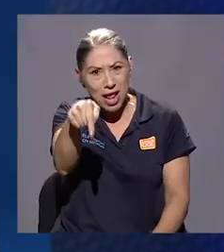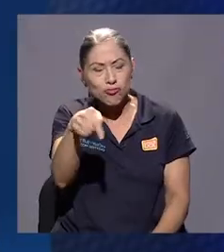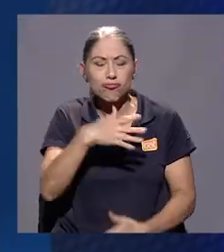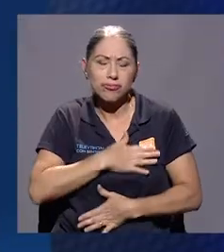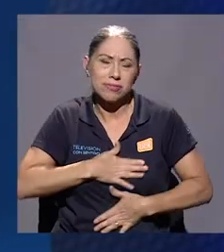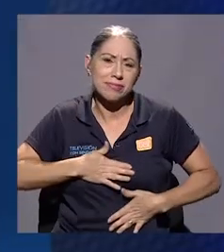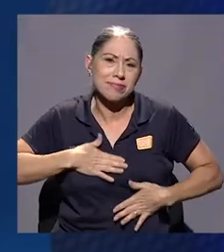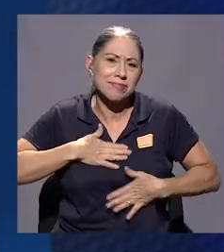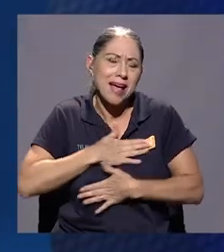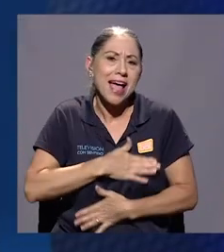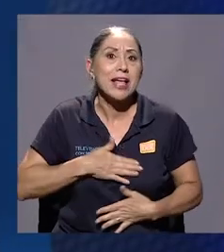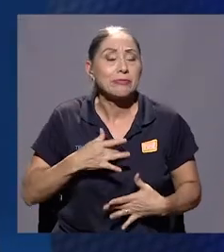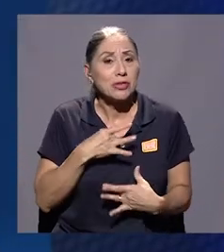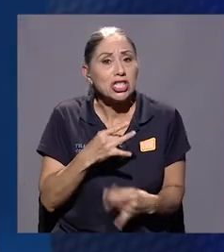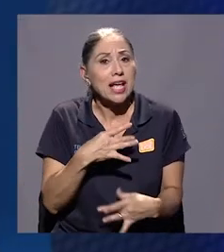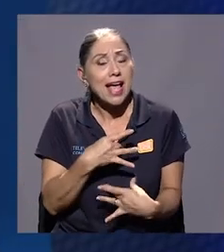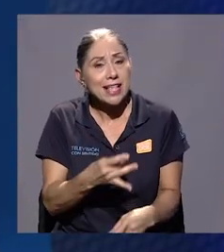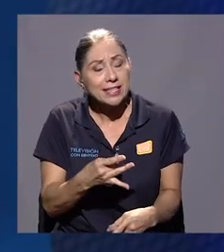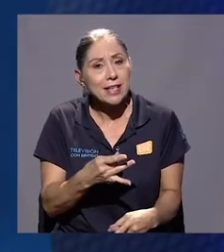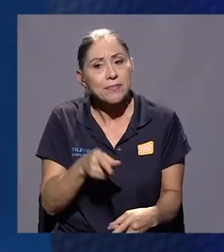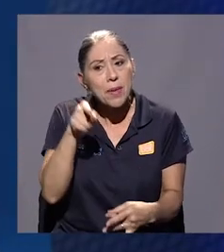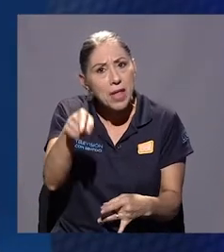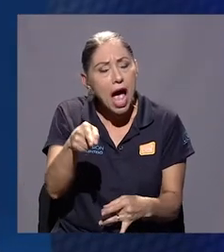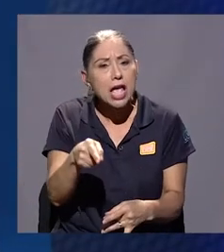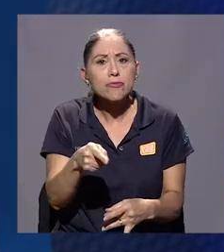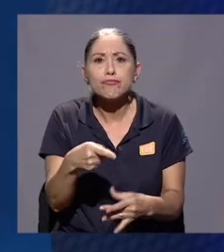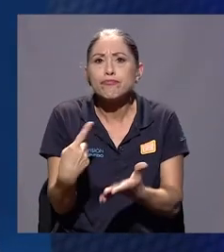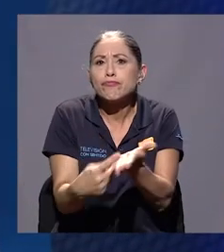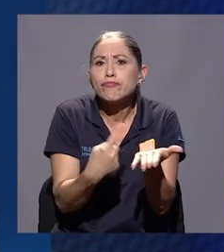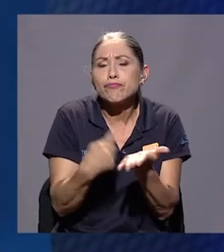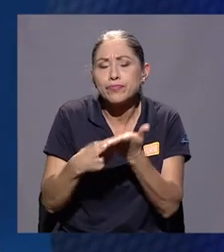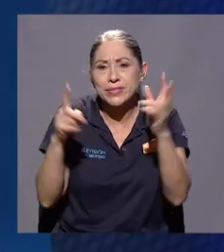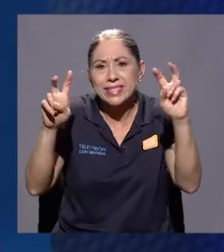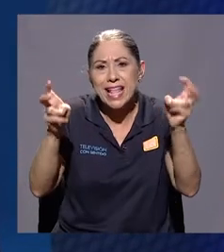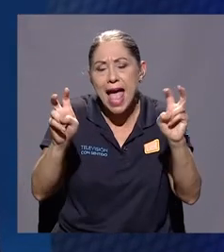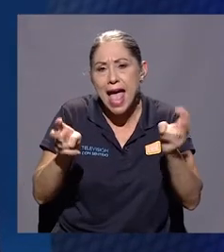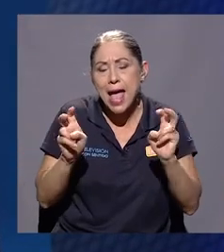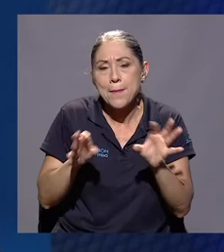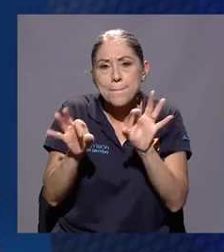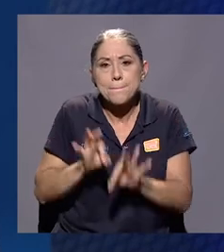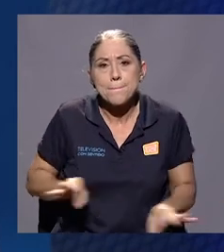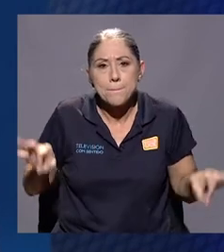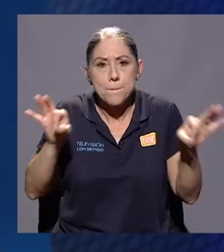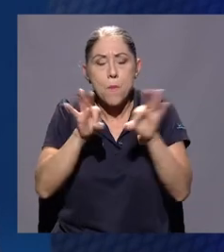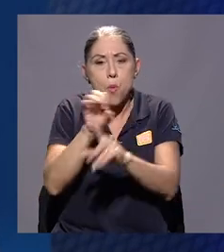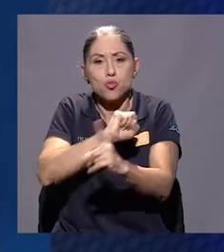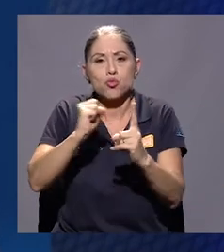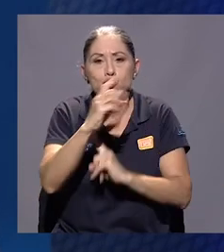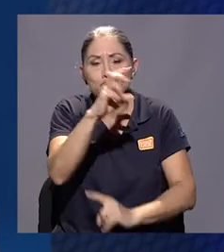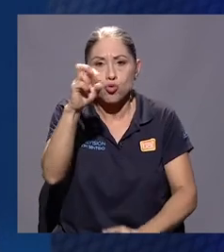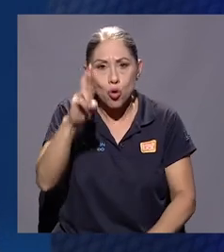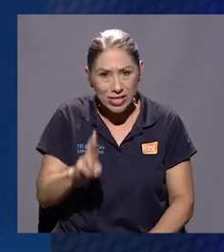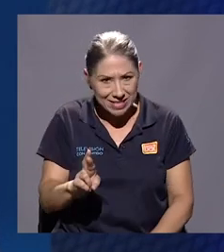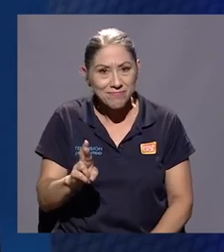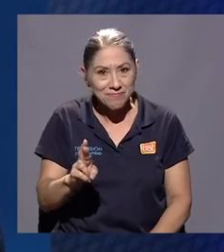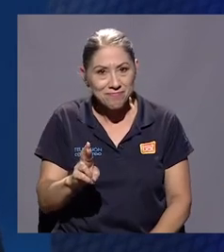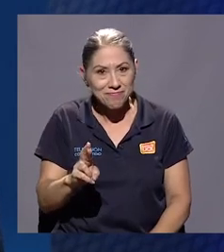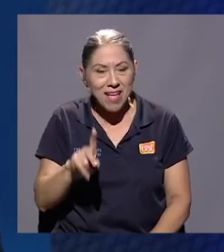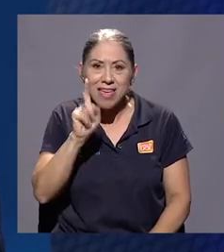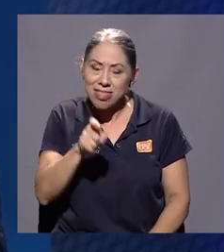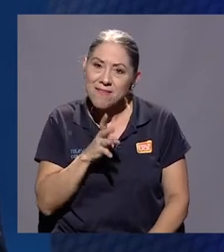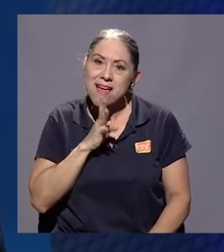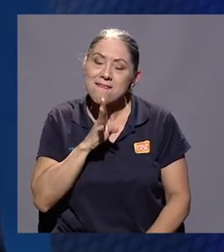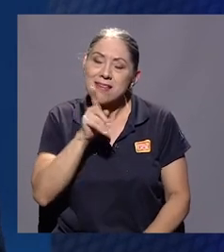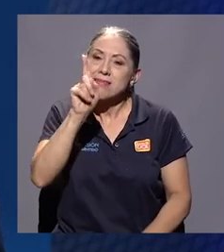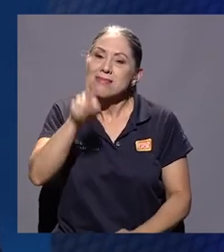entretenida, interesante y plantea temas que creo importantes para la sociedad costarricense de hablar